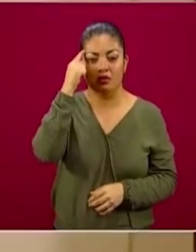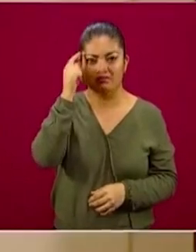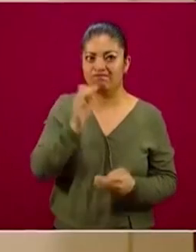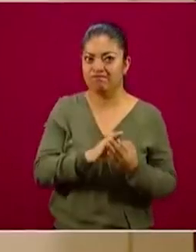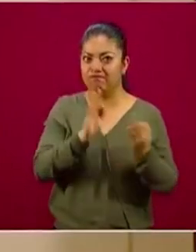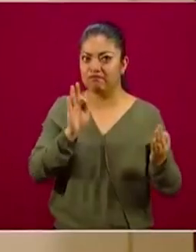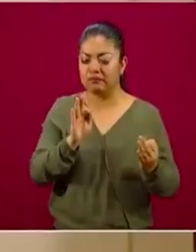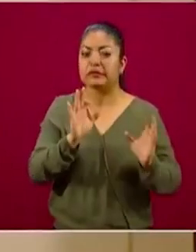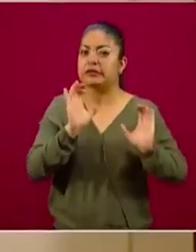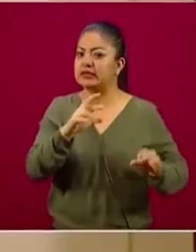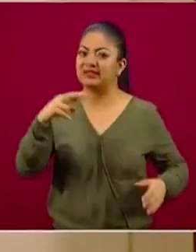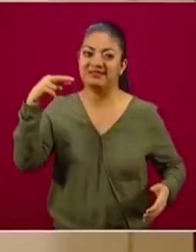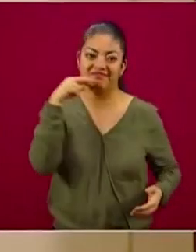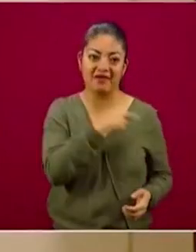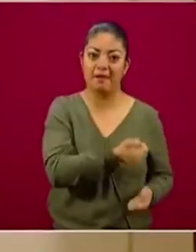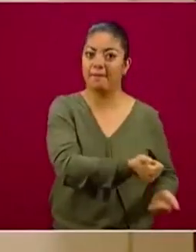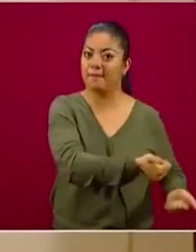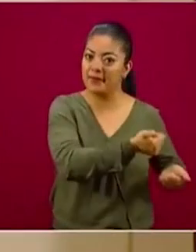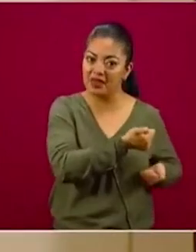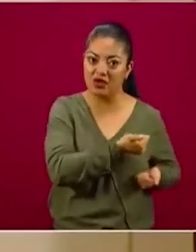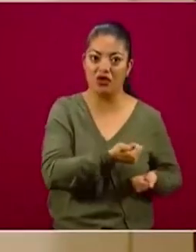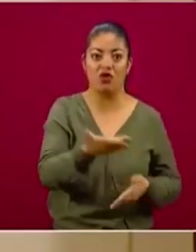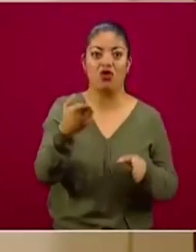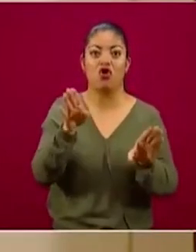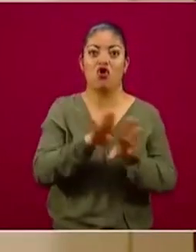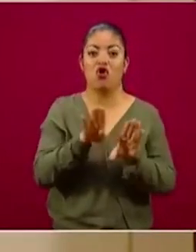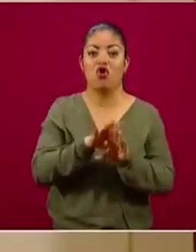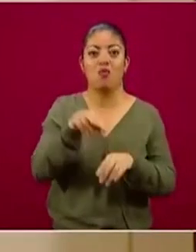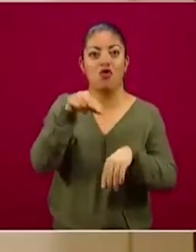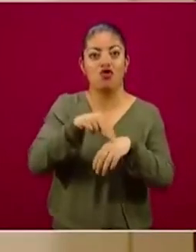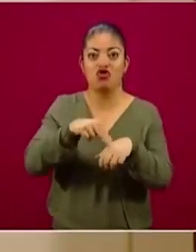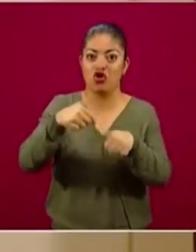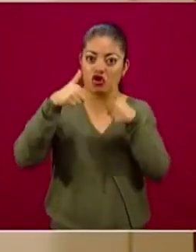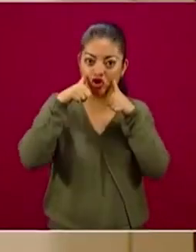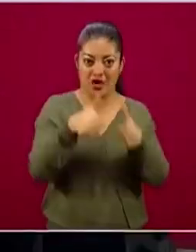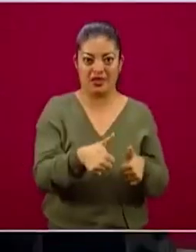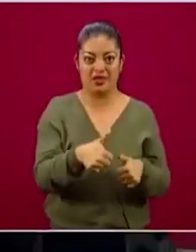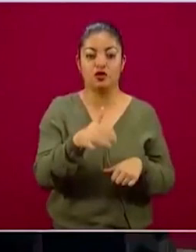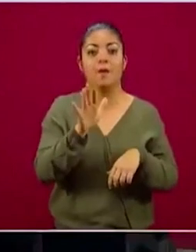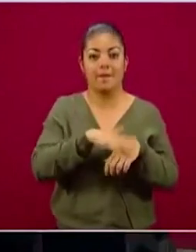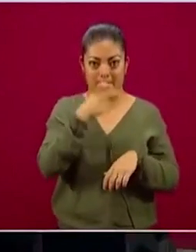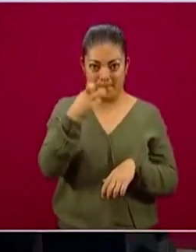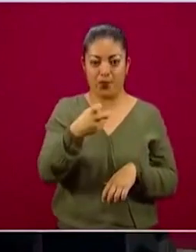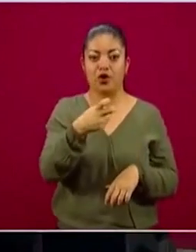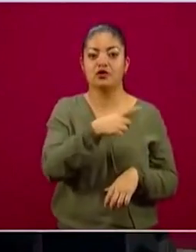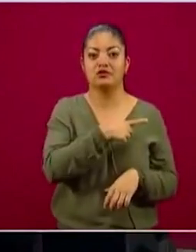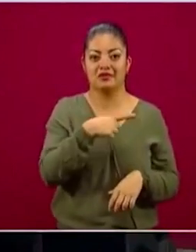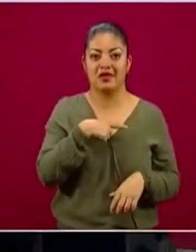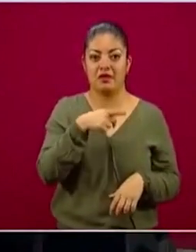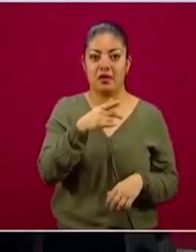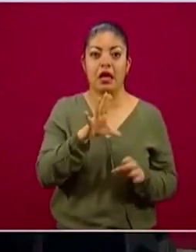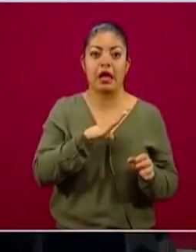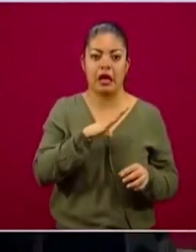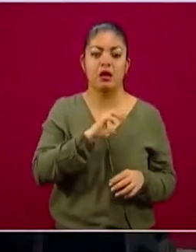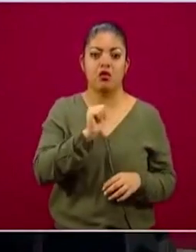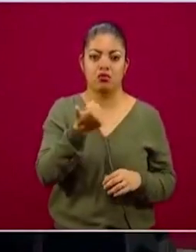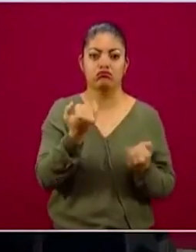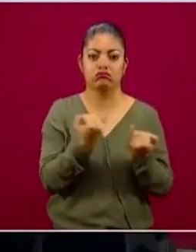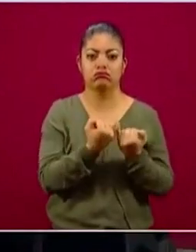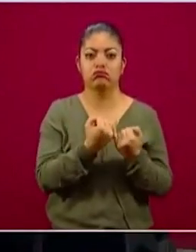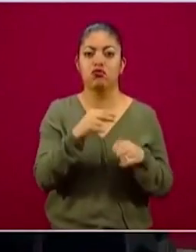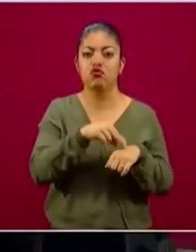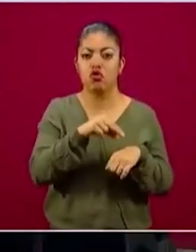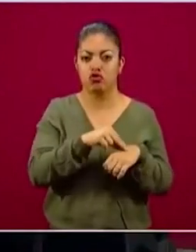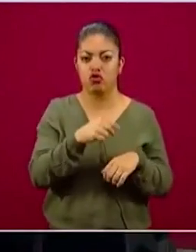hay que buscar inmediatamente la ayuda médica. Y para eso hay una línea directa que ha estado señalando el